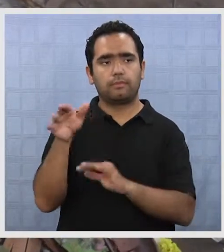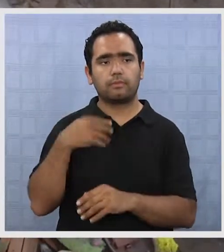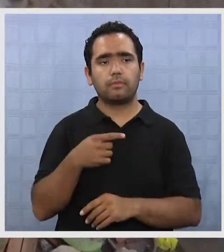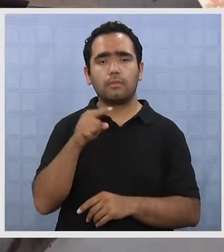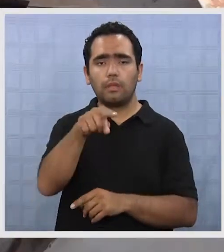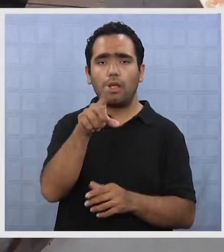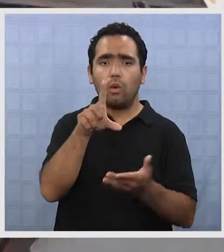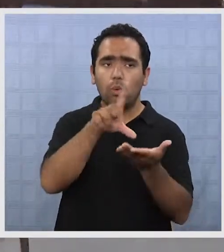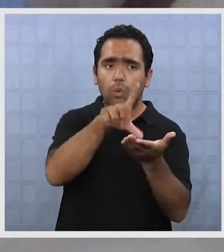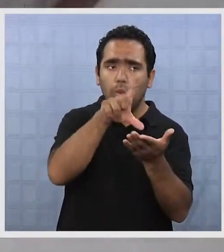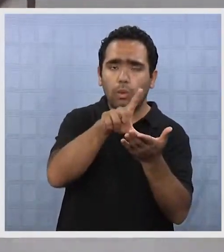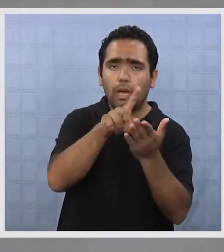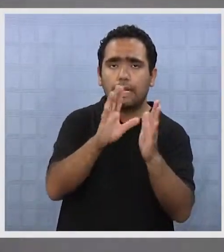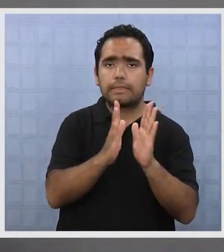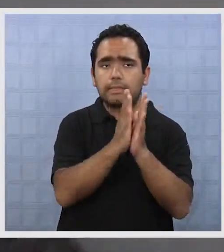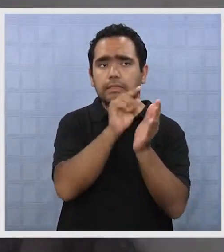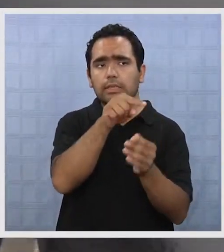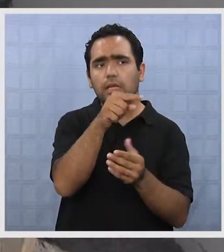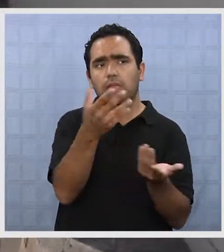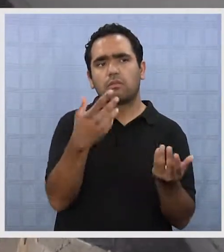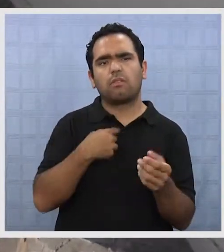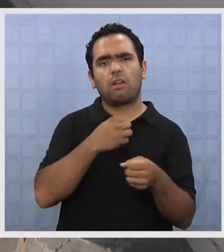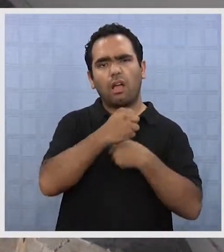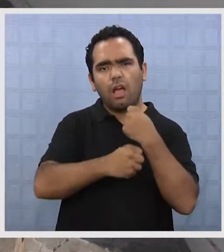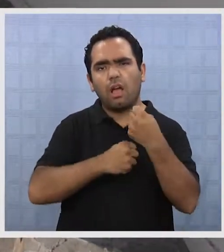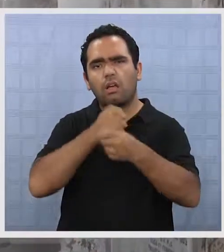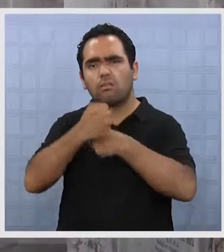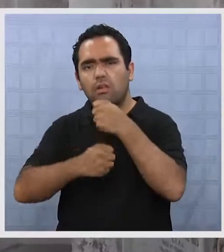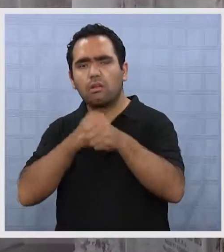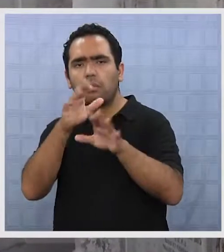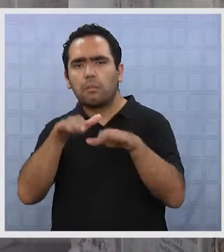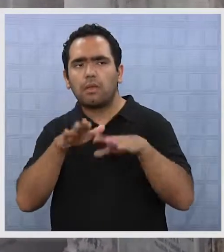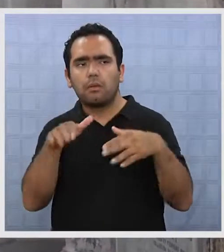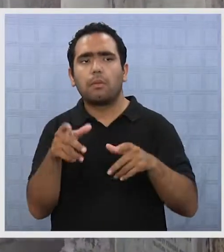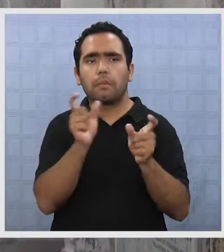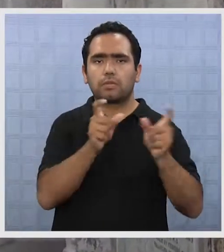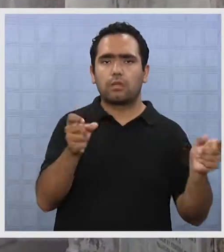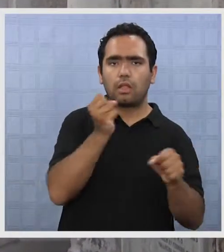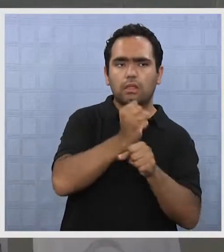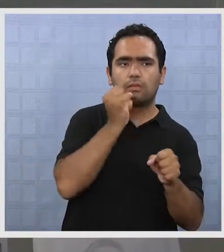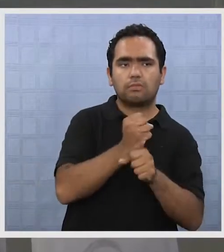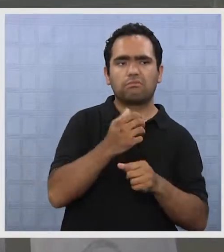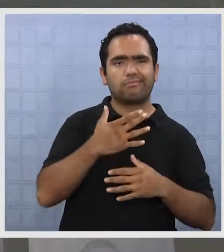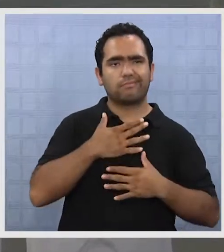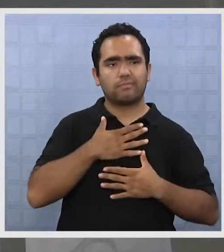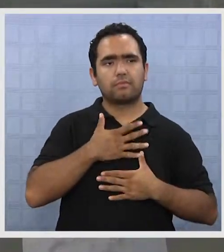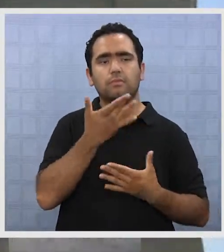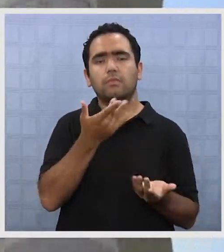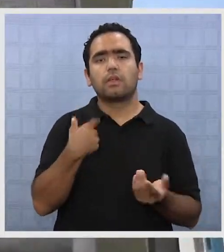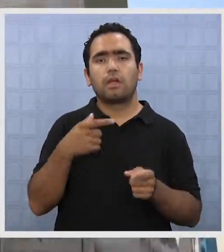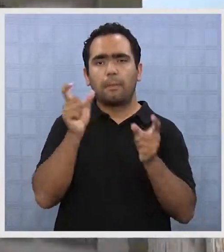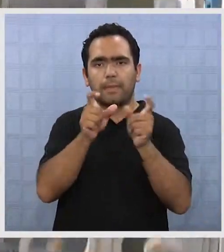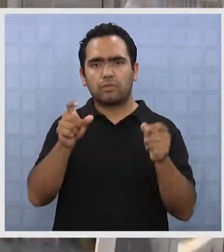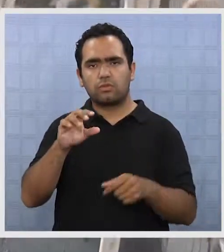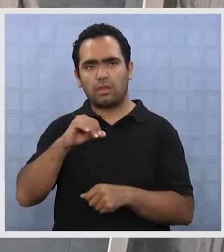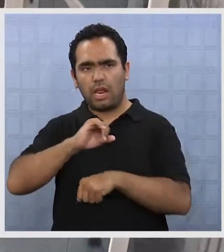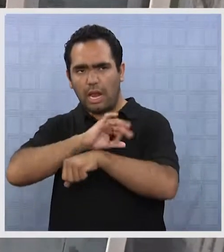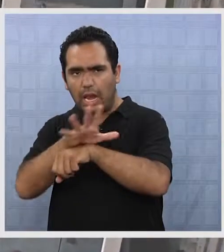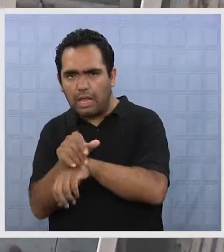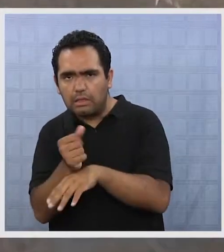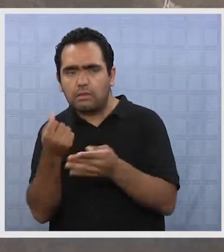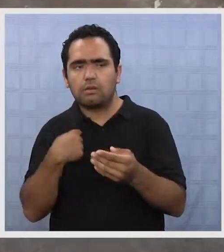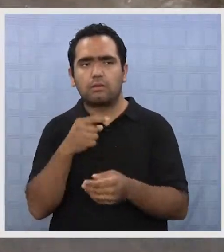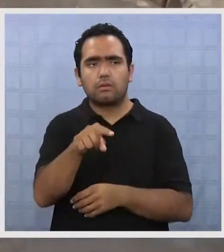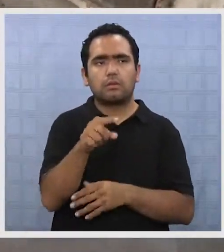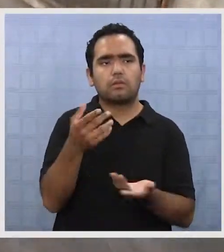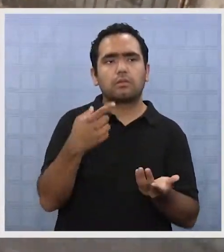situación que vive el Campo Santo se arrastra desde hace años y son los mismos trabajadores que temen por su integridad tras las amenazas de los vándalos